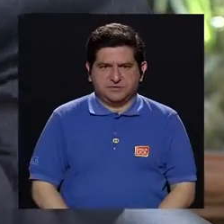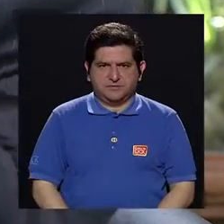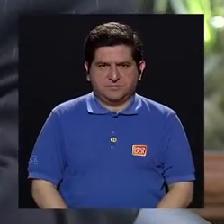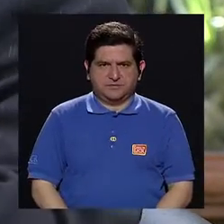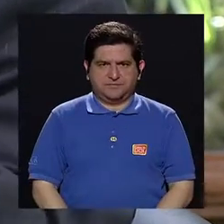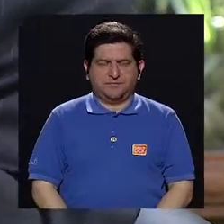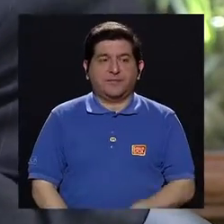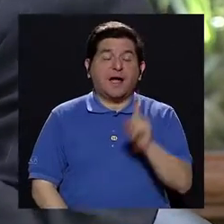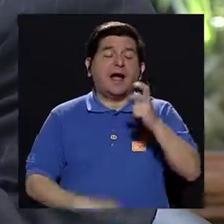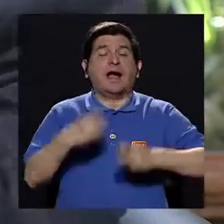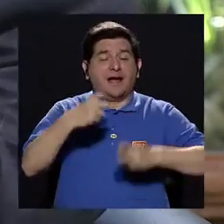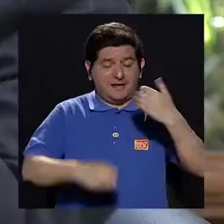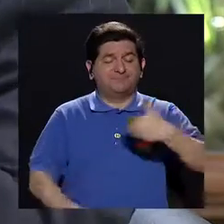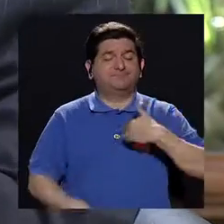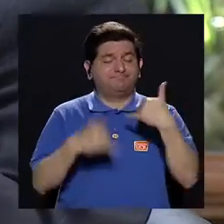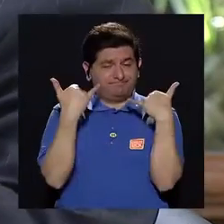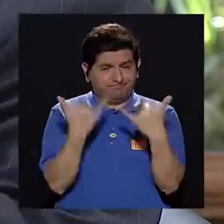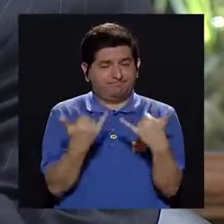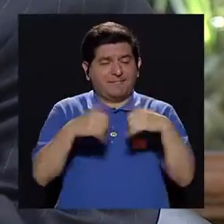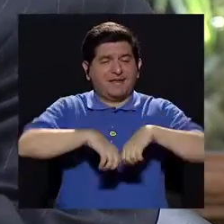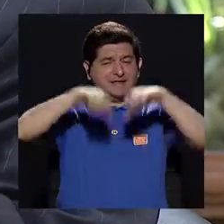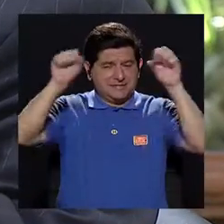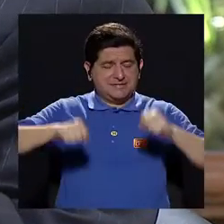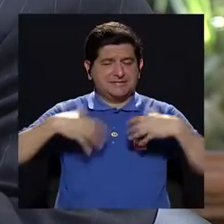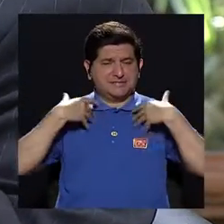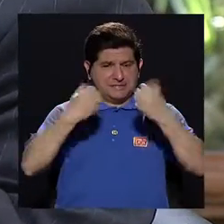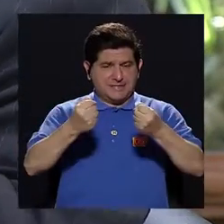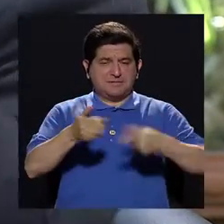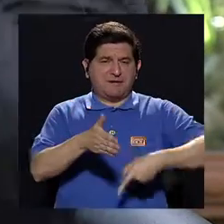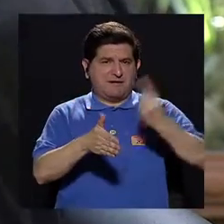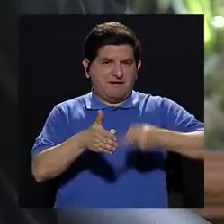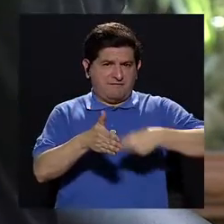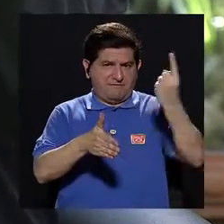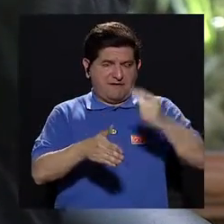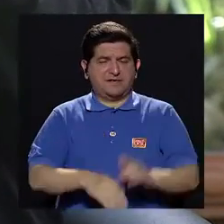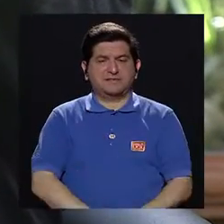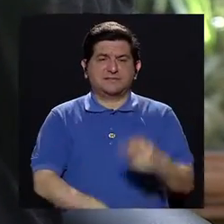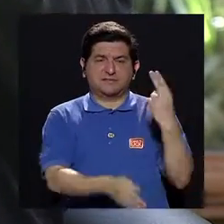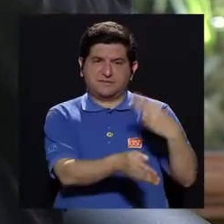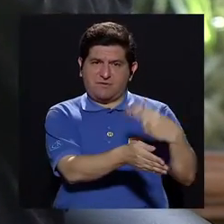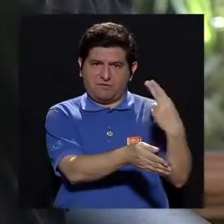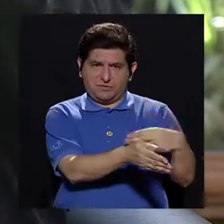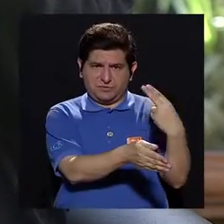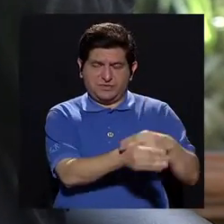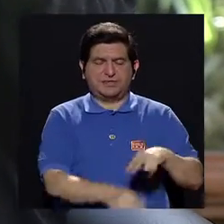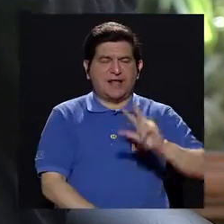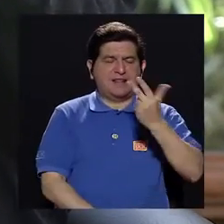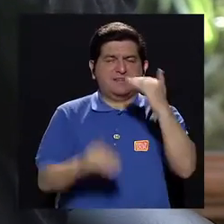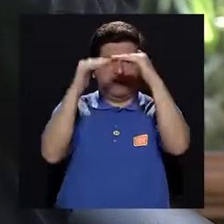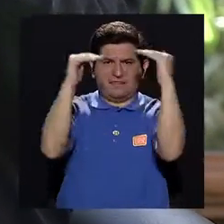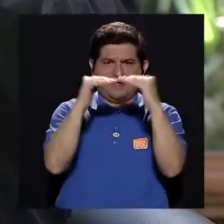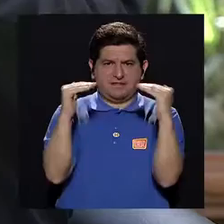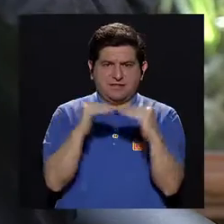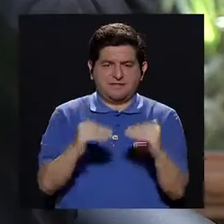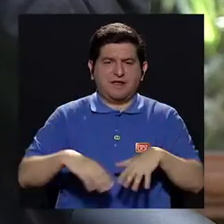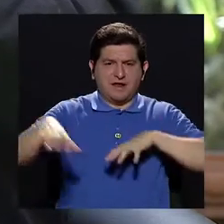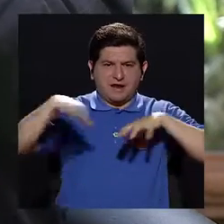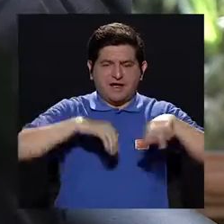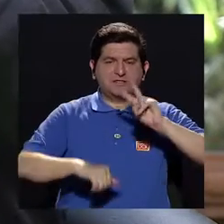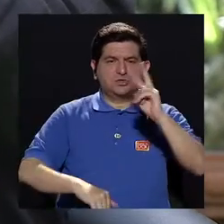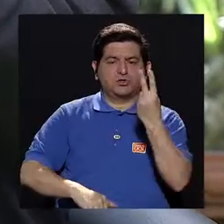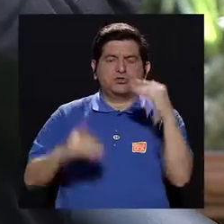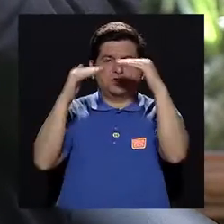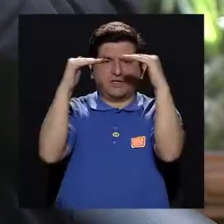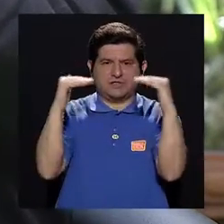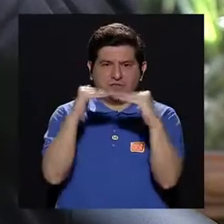Hay un problema que tenemos actualmente en el sistema de salud, que es que a veces los hospitales de tercer nivel están haciendo acciones